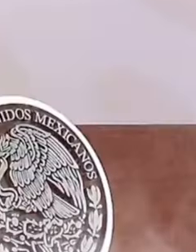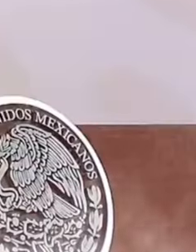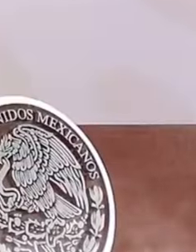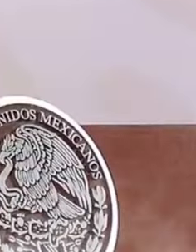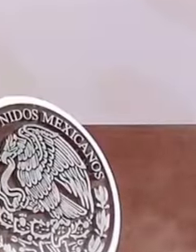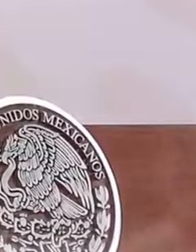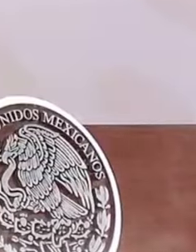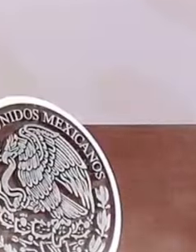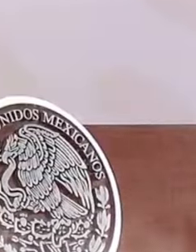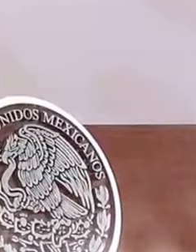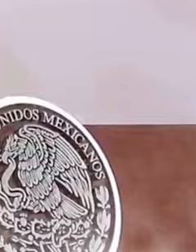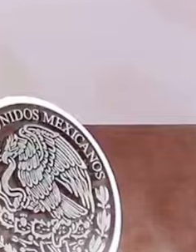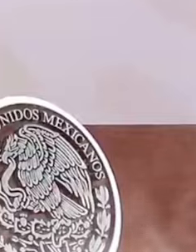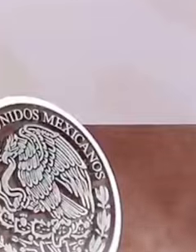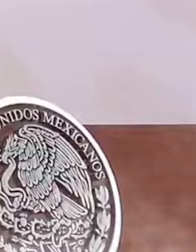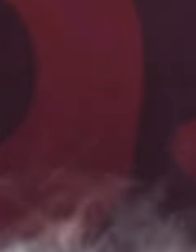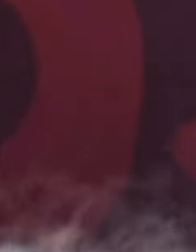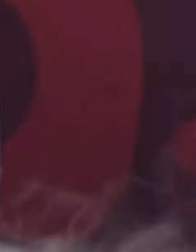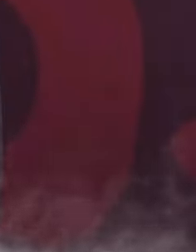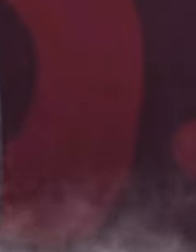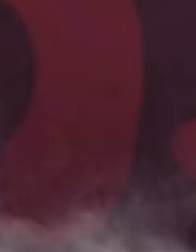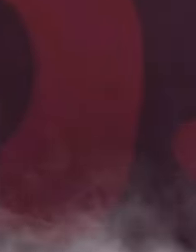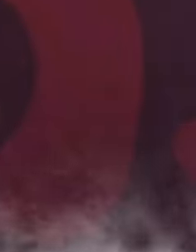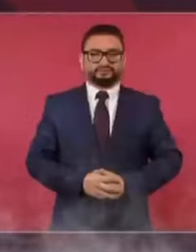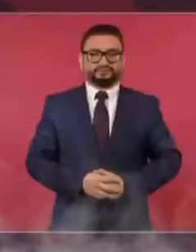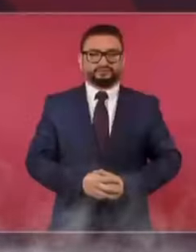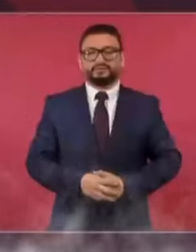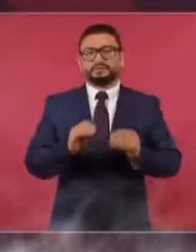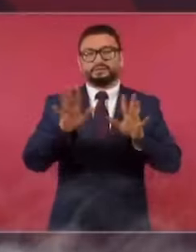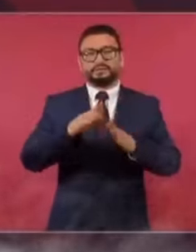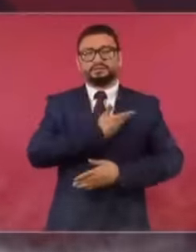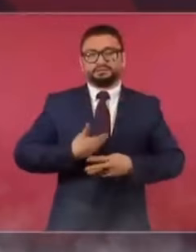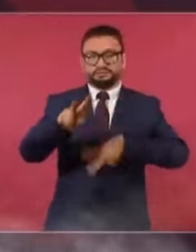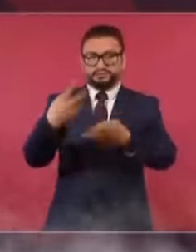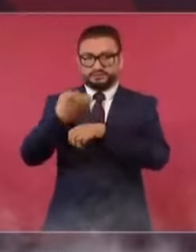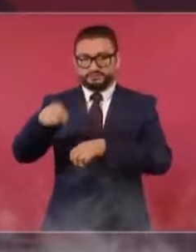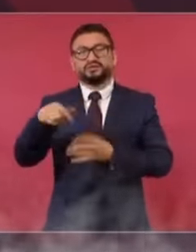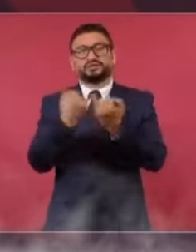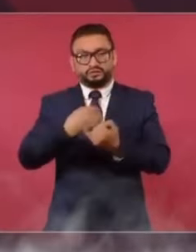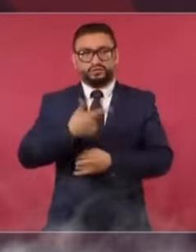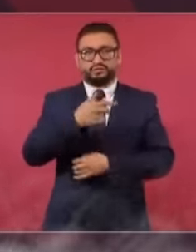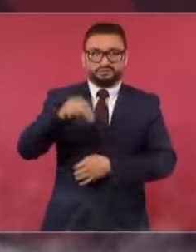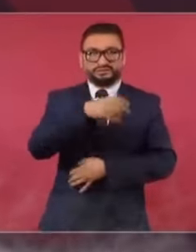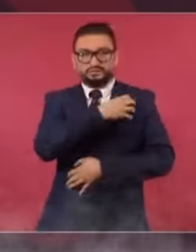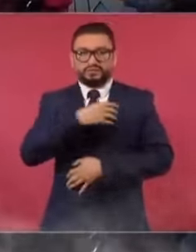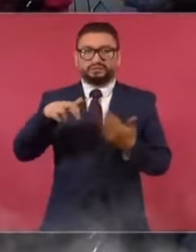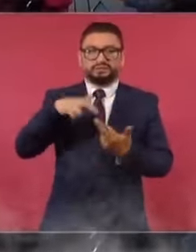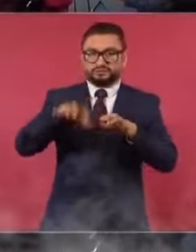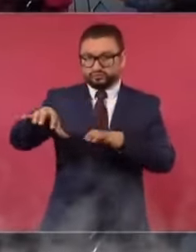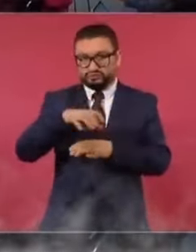un Estado, pues los comandantes de región, los comandantes de zona, pues están pendientes, y la Guardia Nacional.